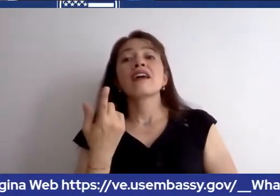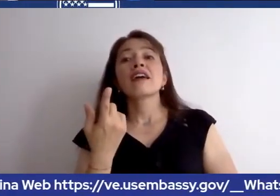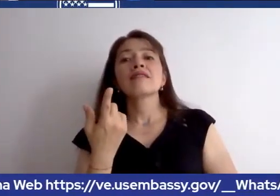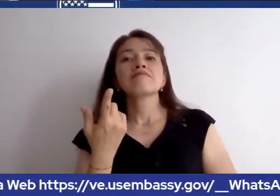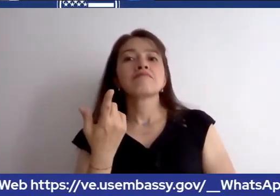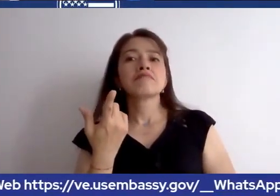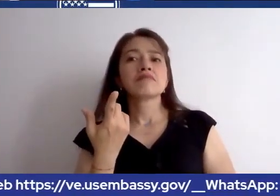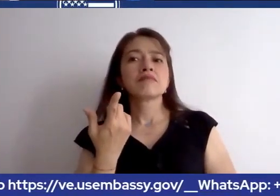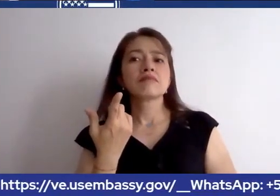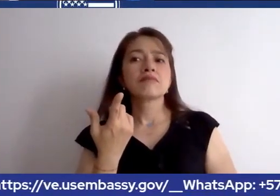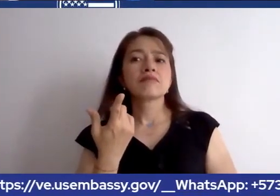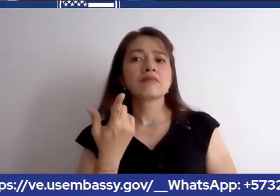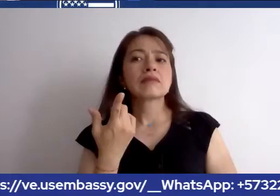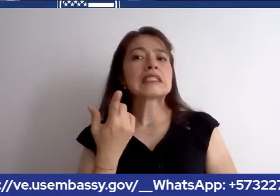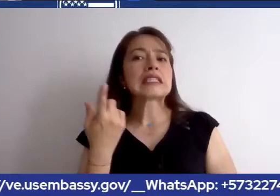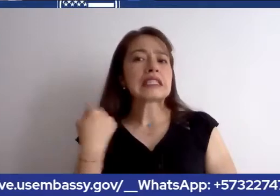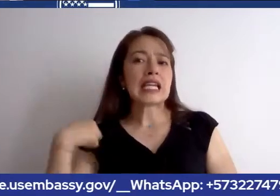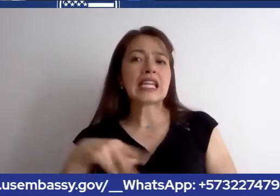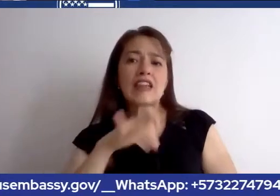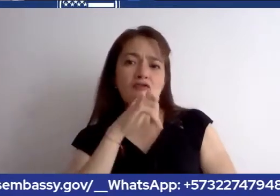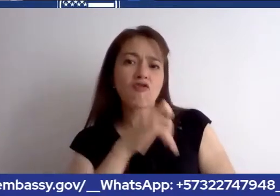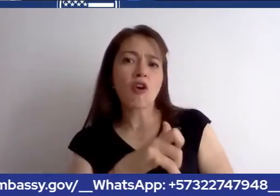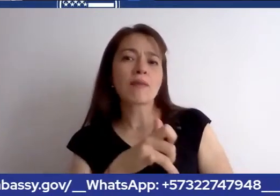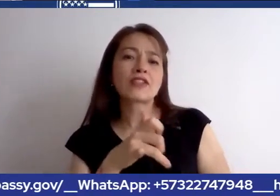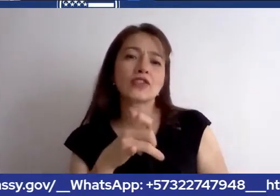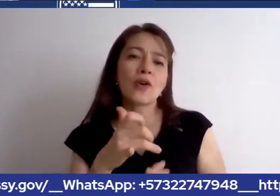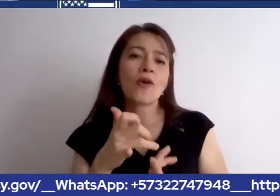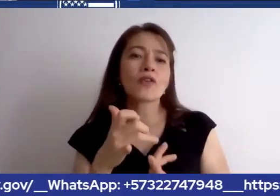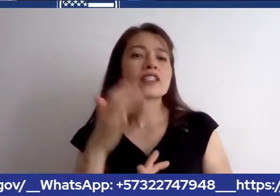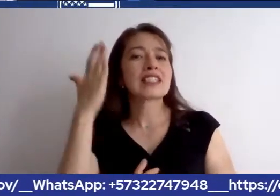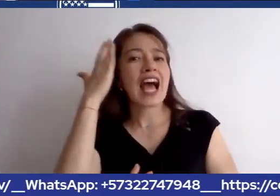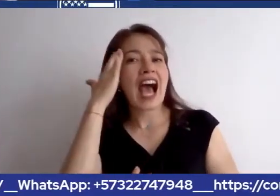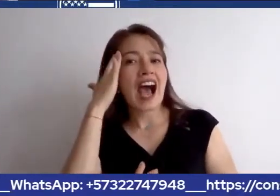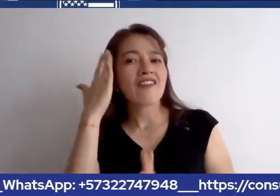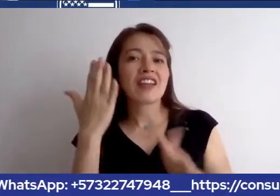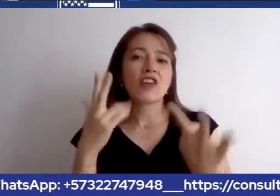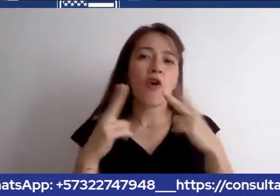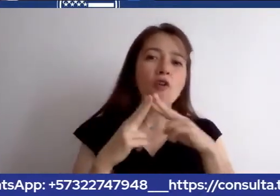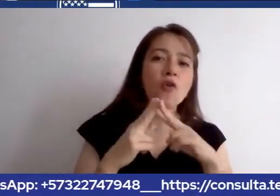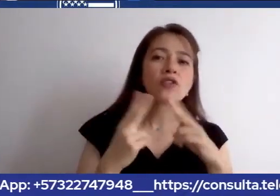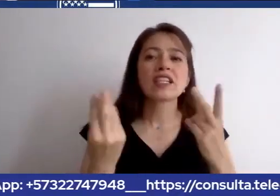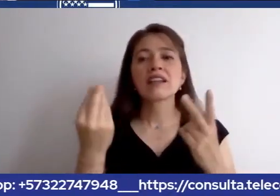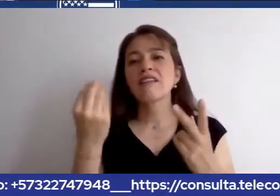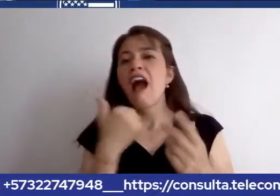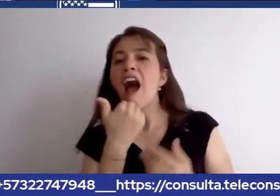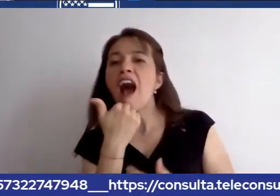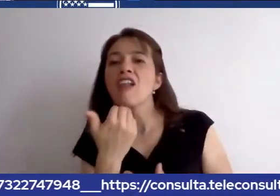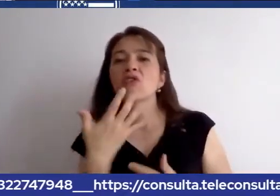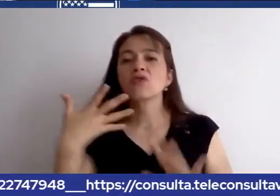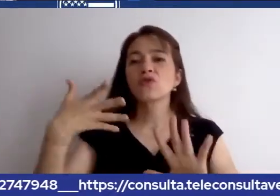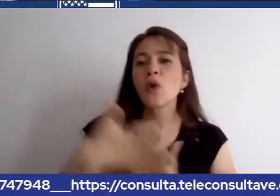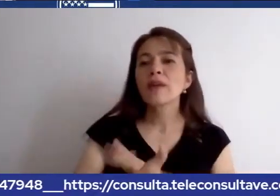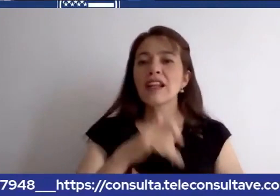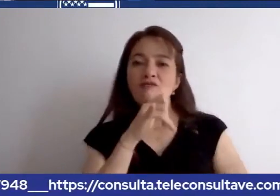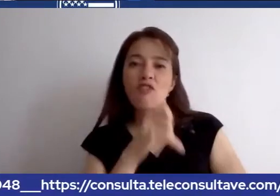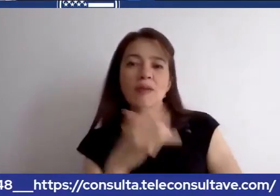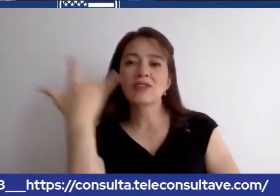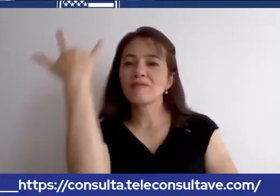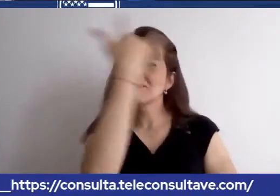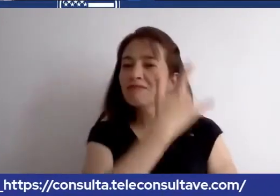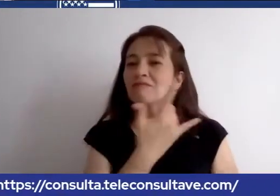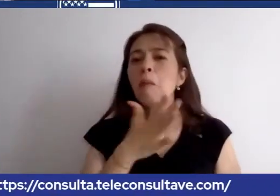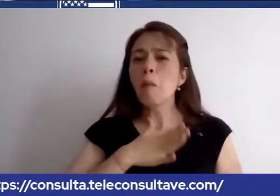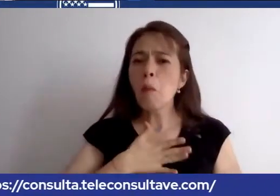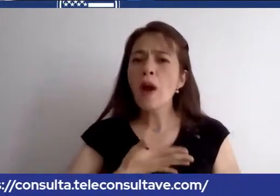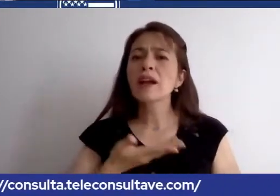afro entre bueno la conexión afro estadounidense y afro venezolana por